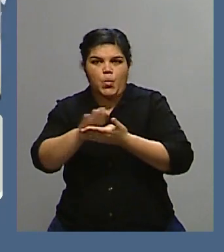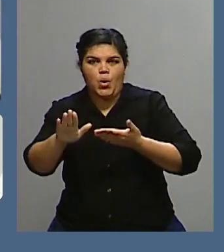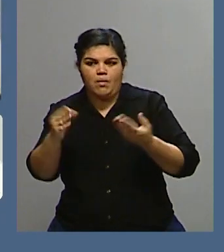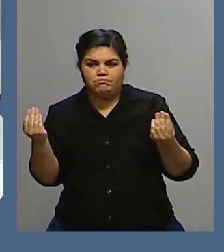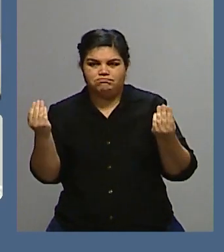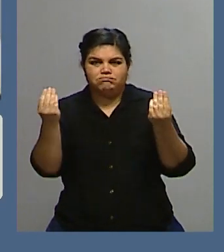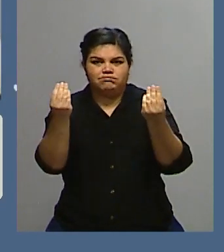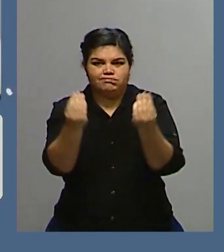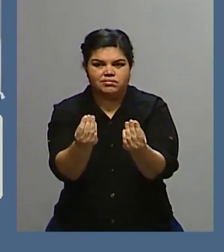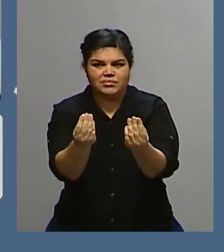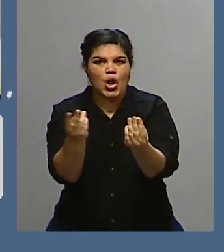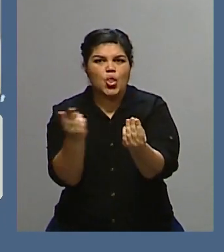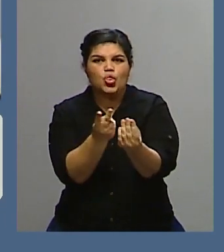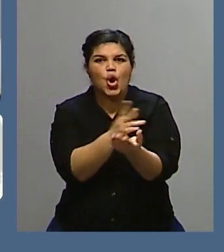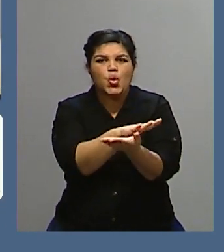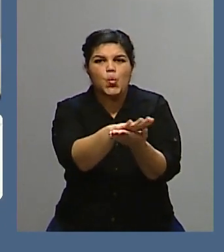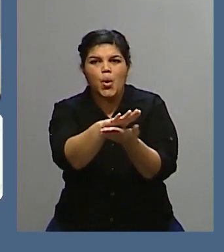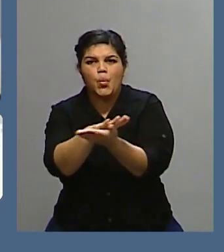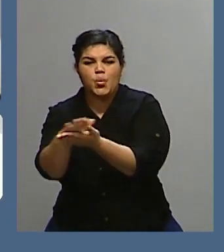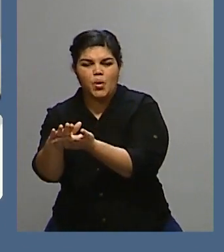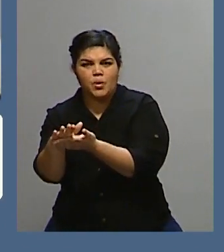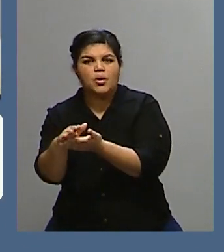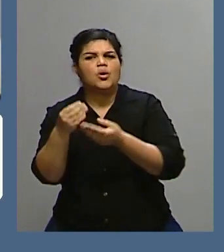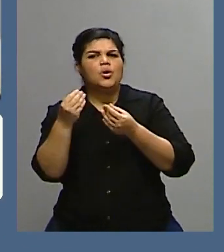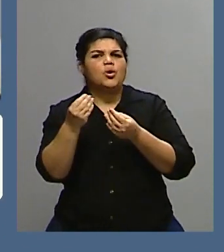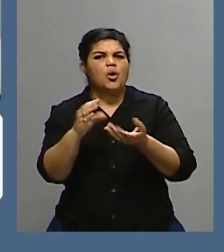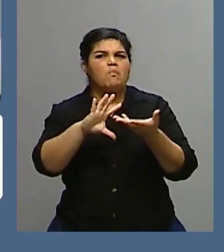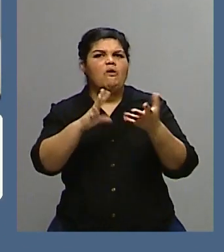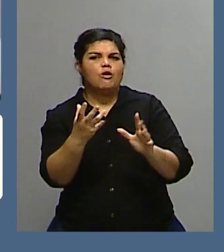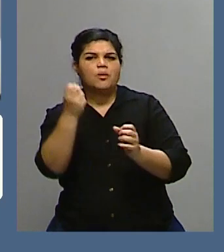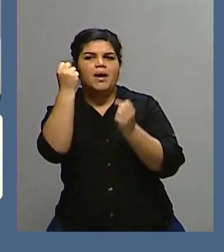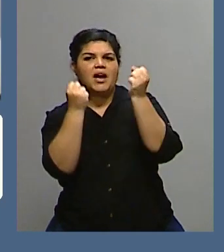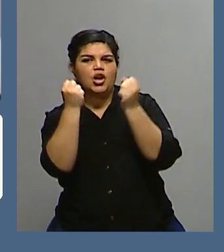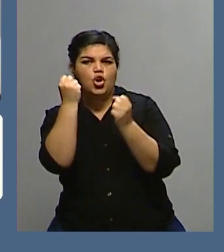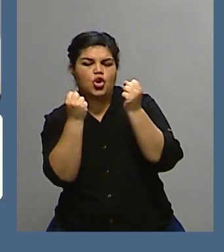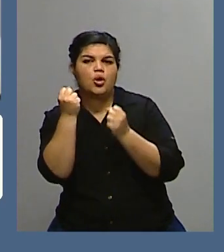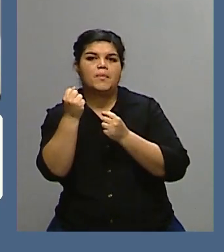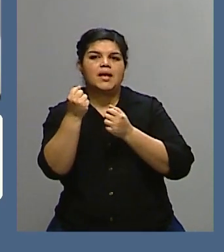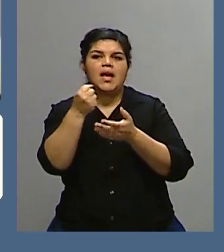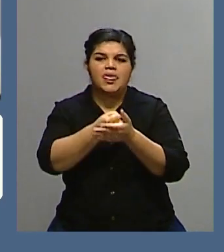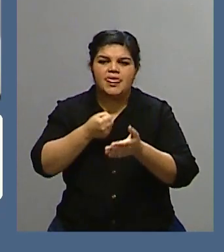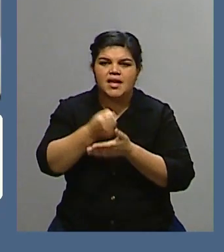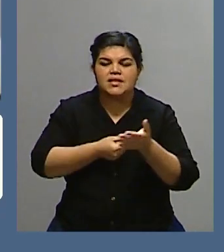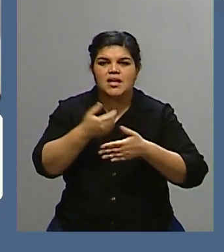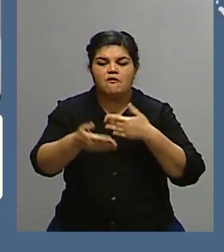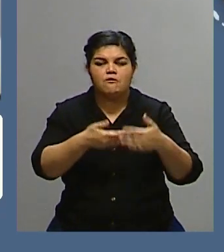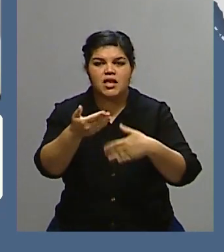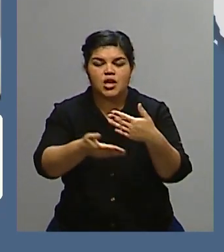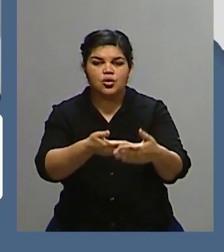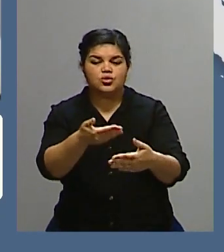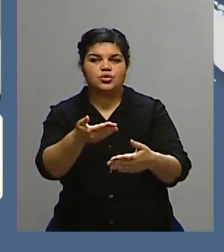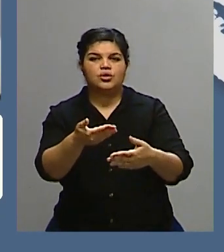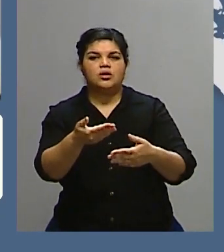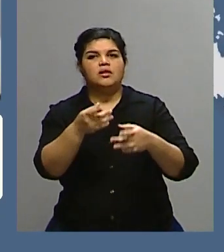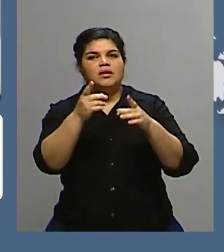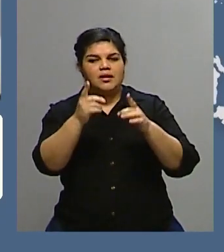estos dos elementos de cara a los desafíos económicos y sociales que va a tener Gran Bretaña?